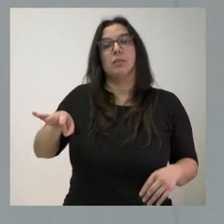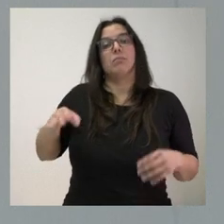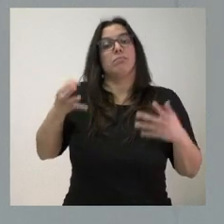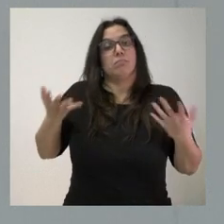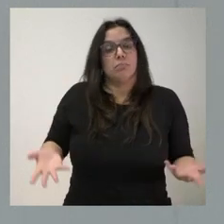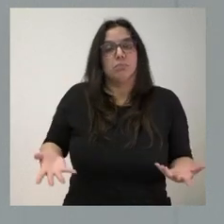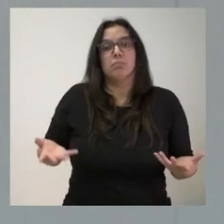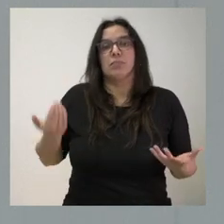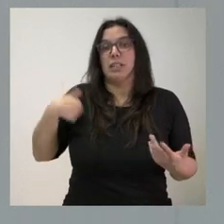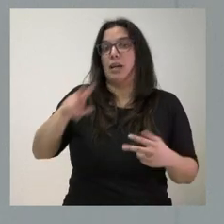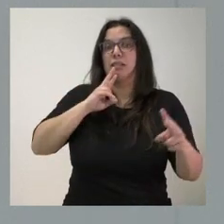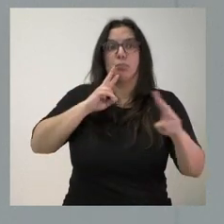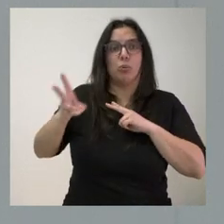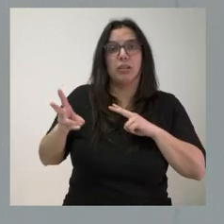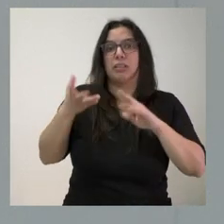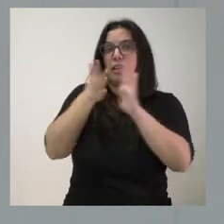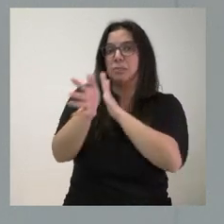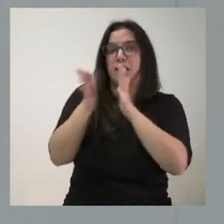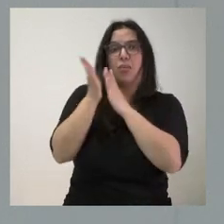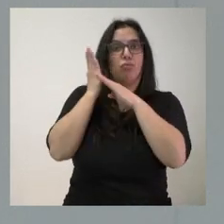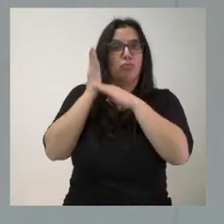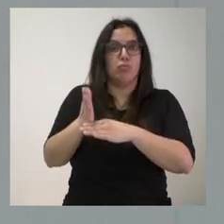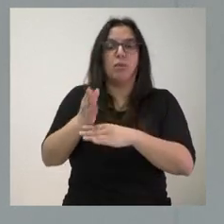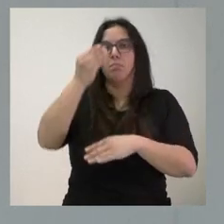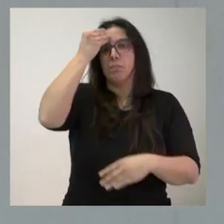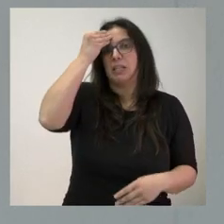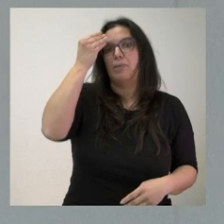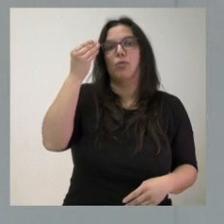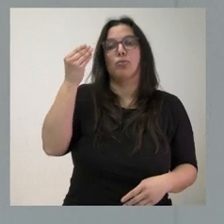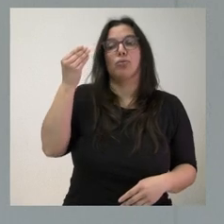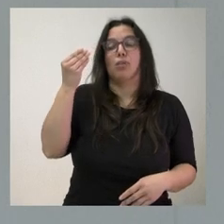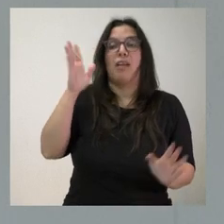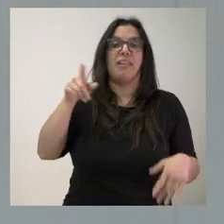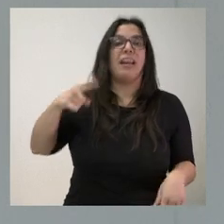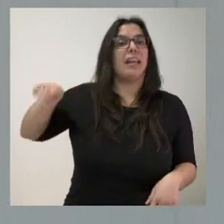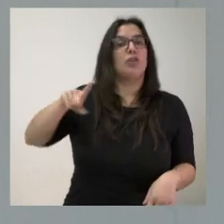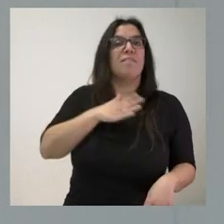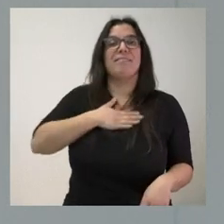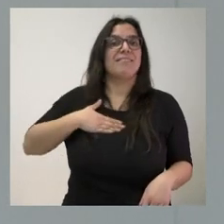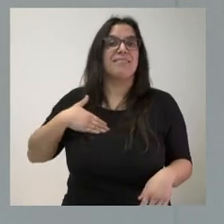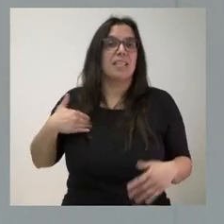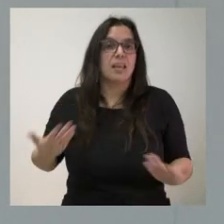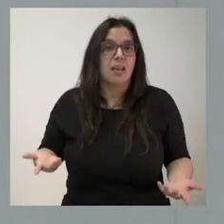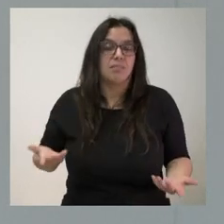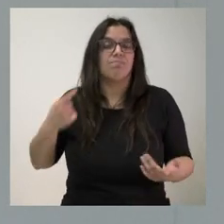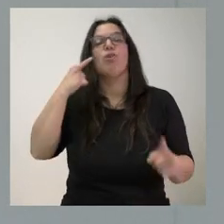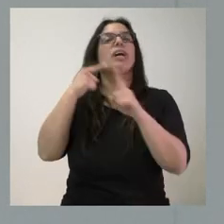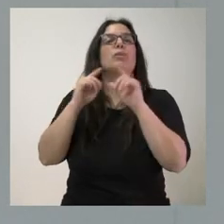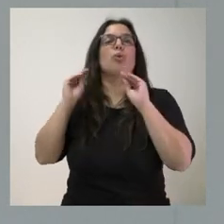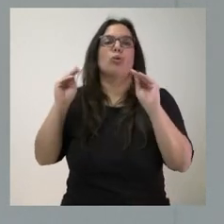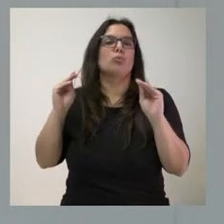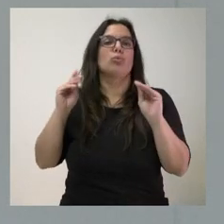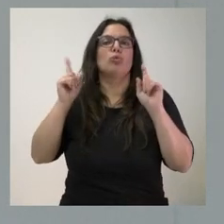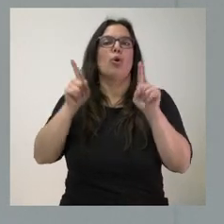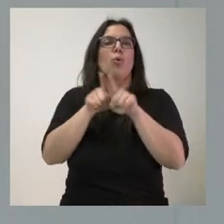respuestas y explicaciones a las solicitudes del Gobierno, creemos que lo que se busca por parte de este requerimiento es, esencialmente, una